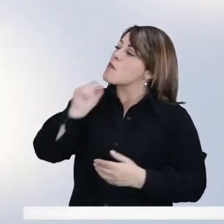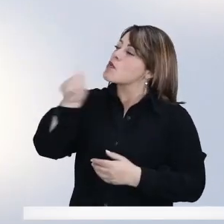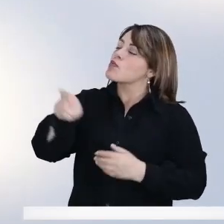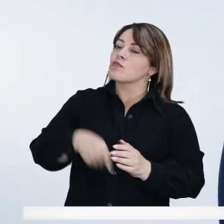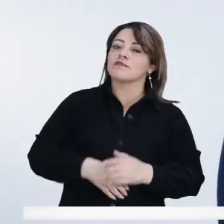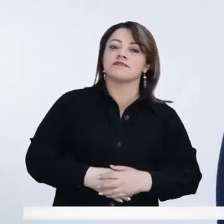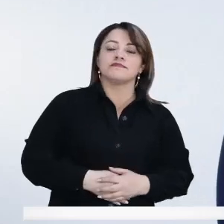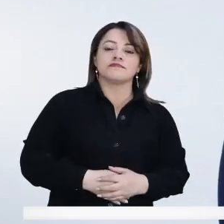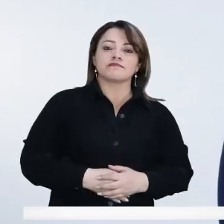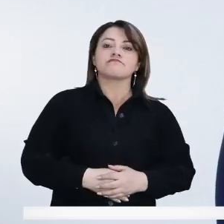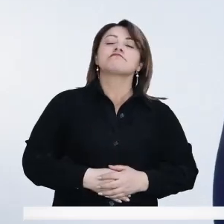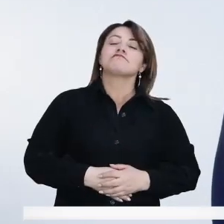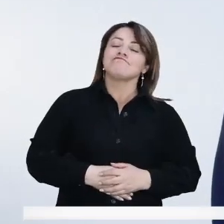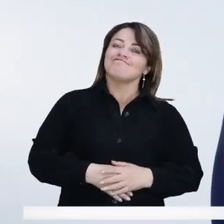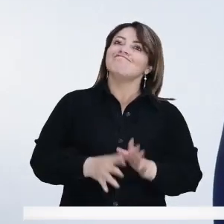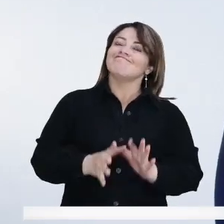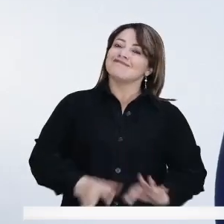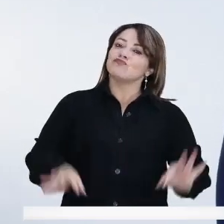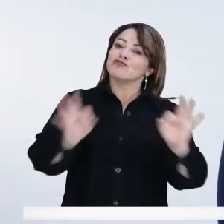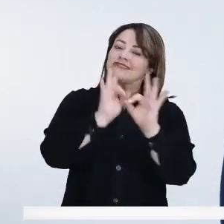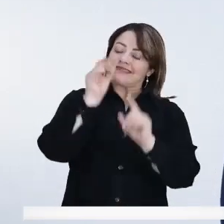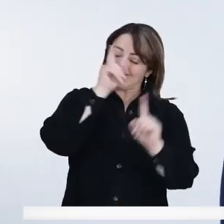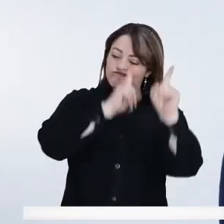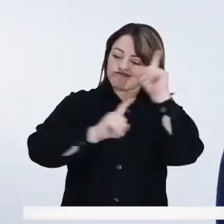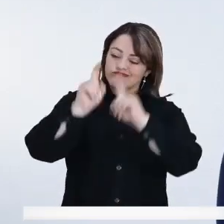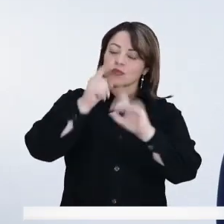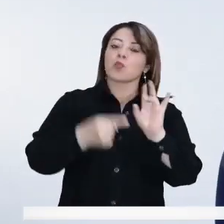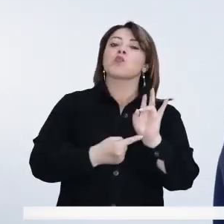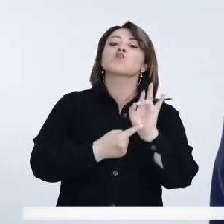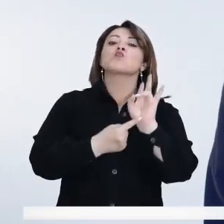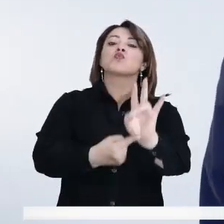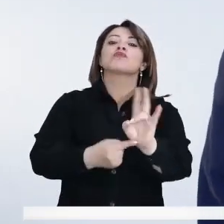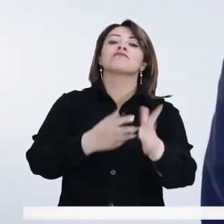Bueno, yo creo que tiene mucho que ver con el modelo de salud.